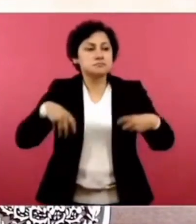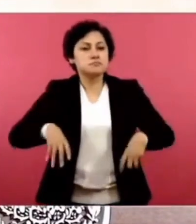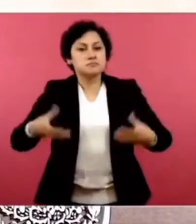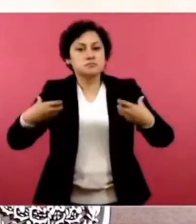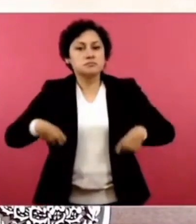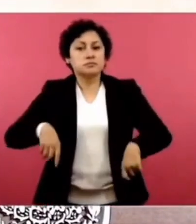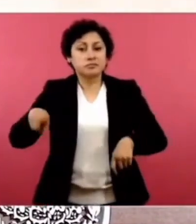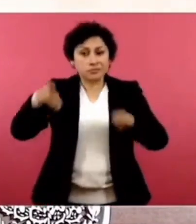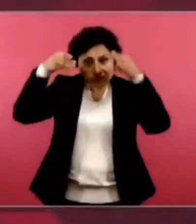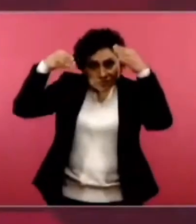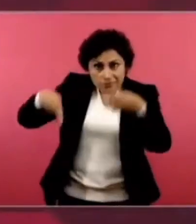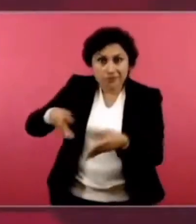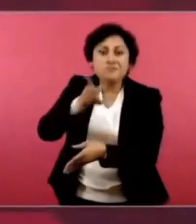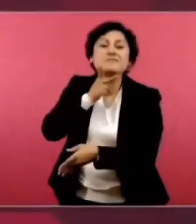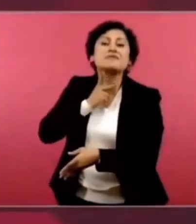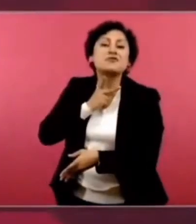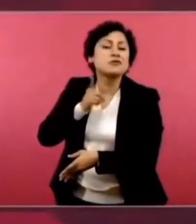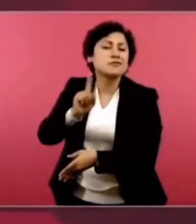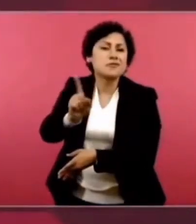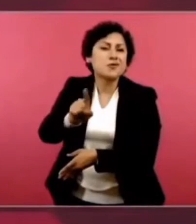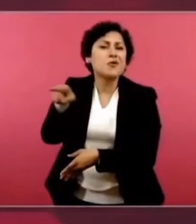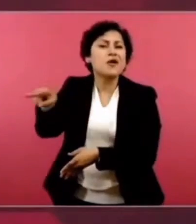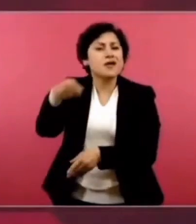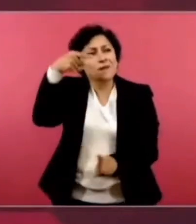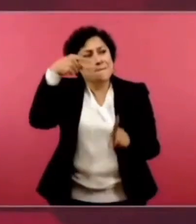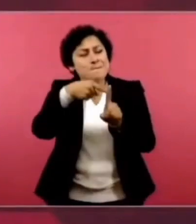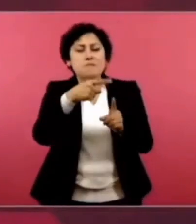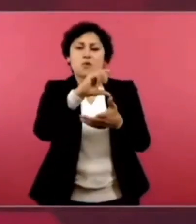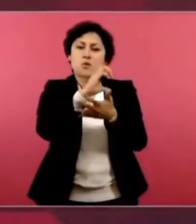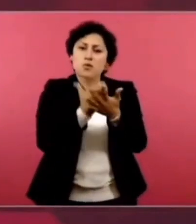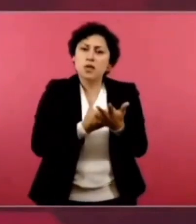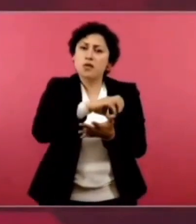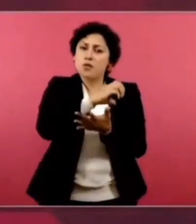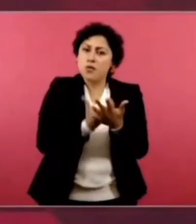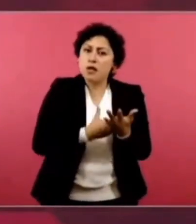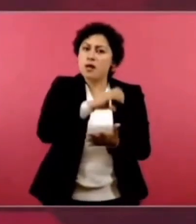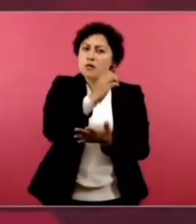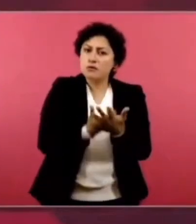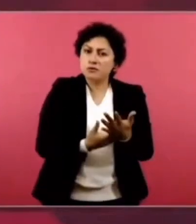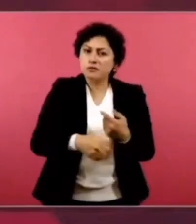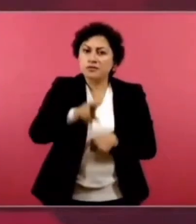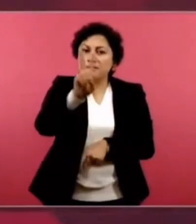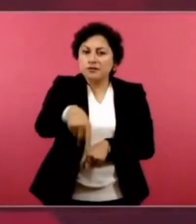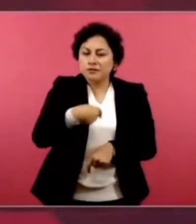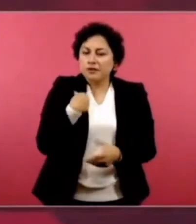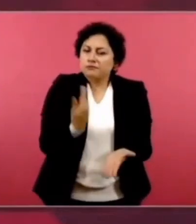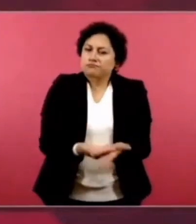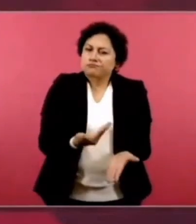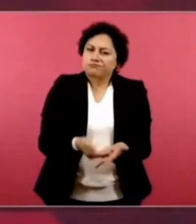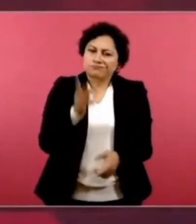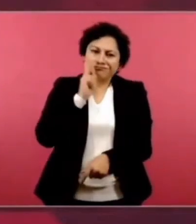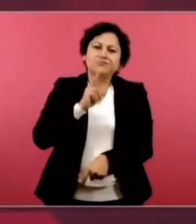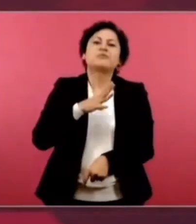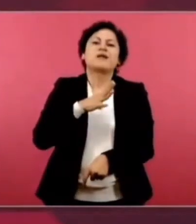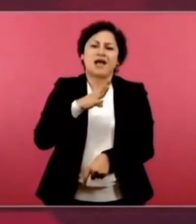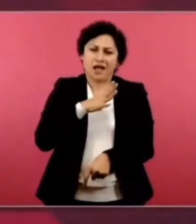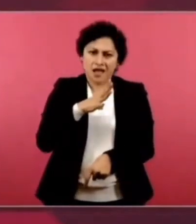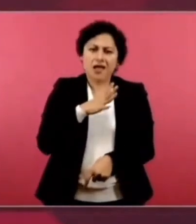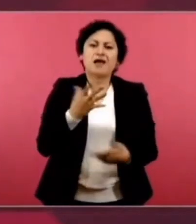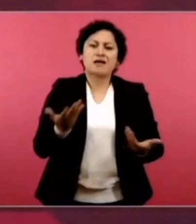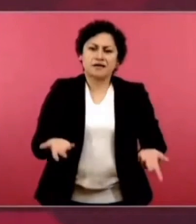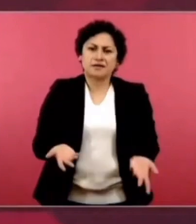petróleo, iban por los contratos. Yo puedo probar cómo